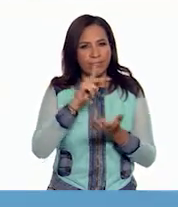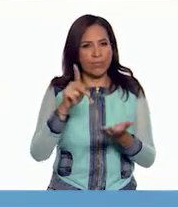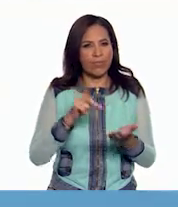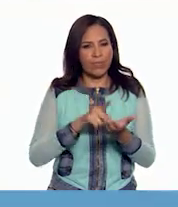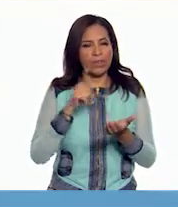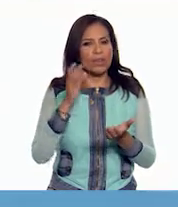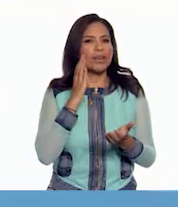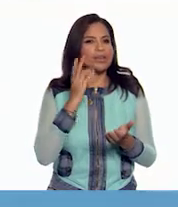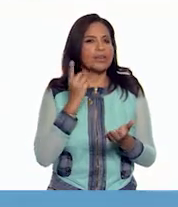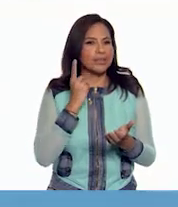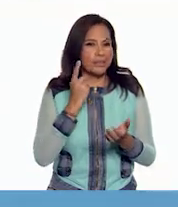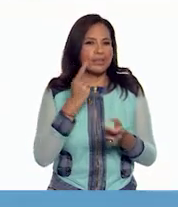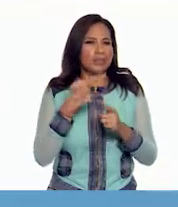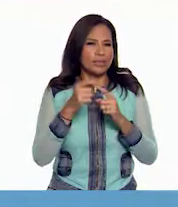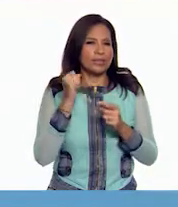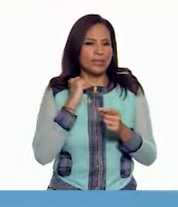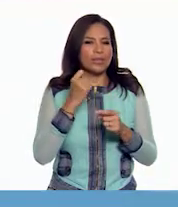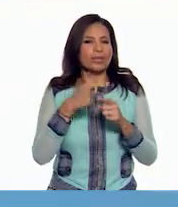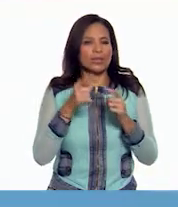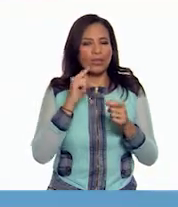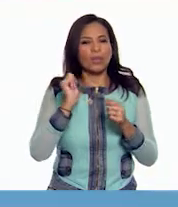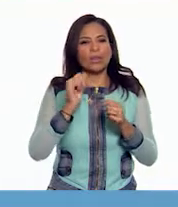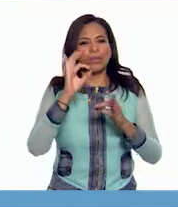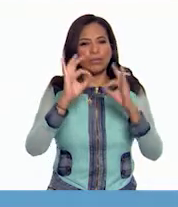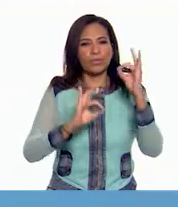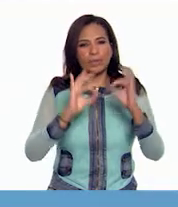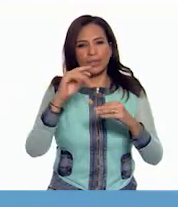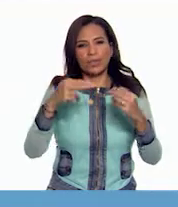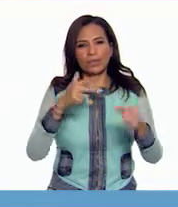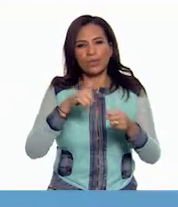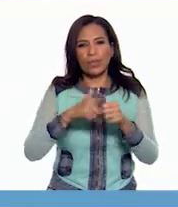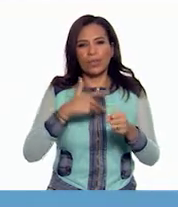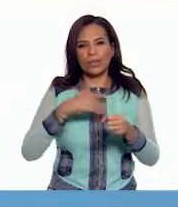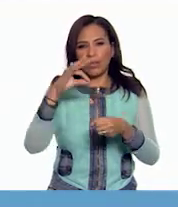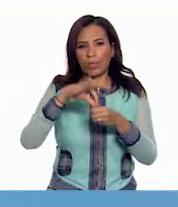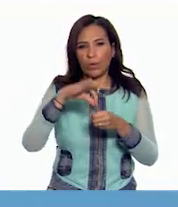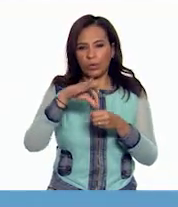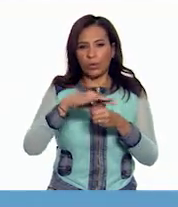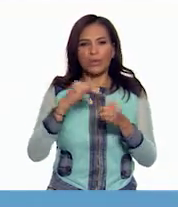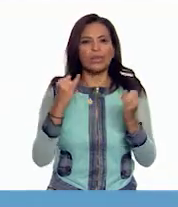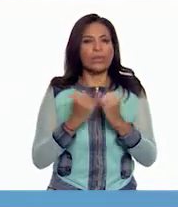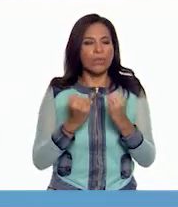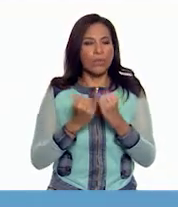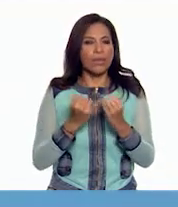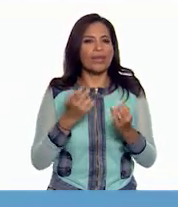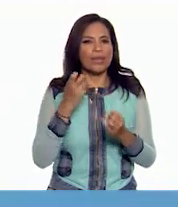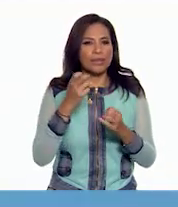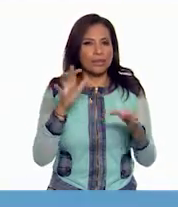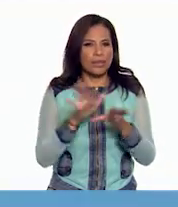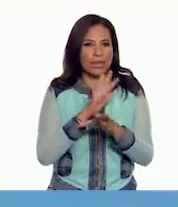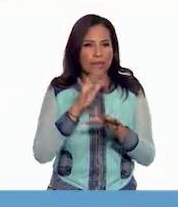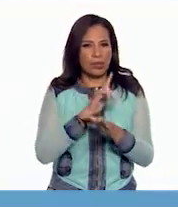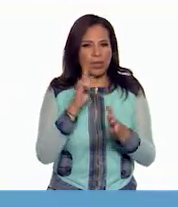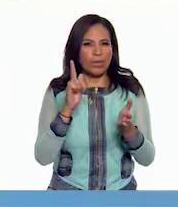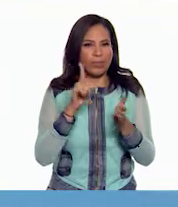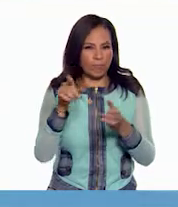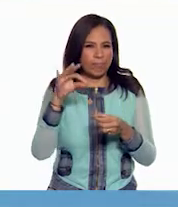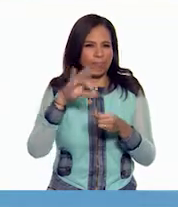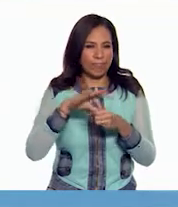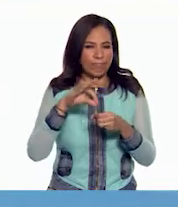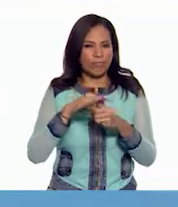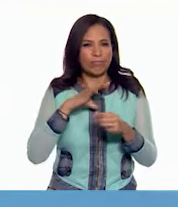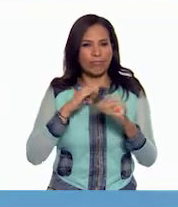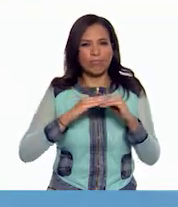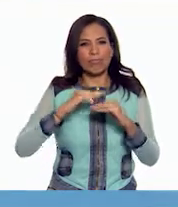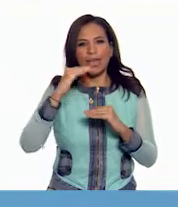entre los partidos según el porcentaje nacional de votos que tengan. Además, esta reforma electoral incrementó